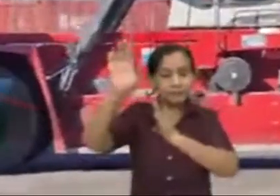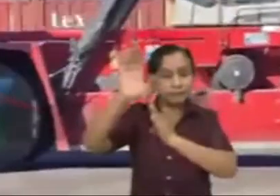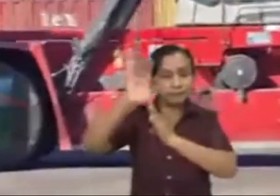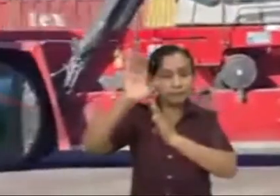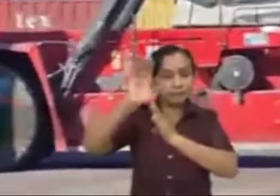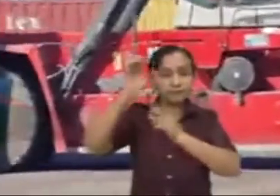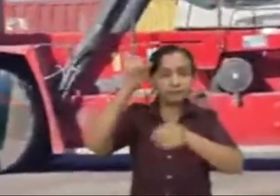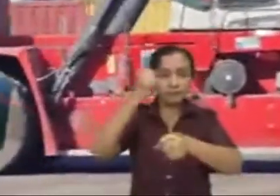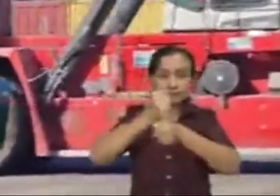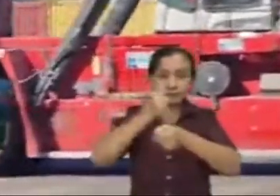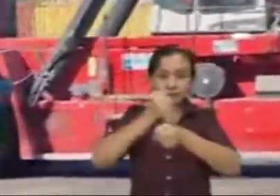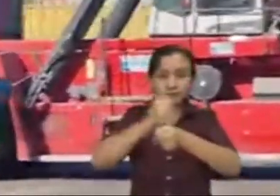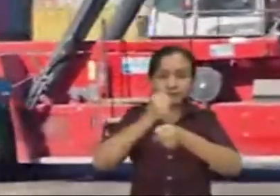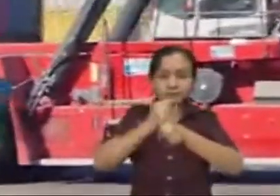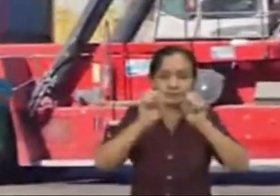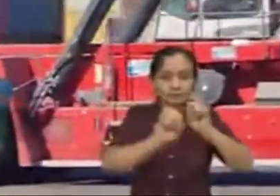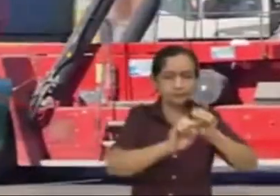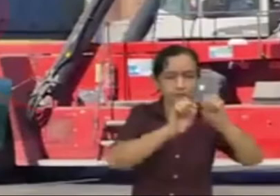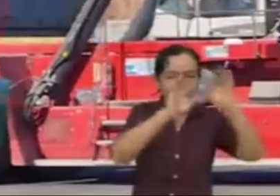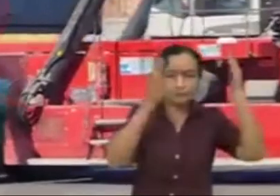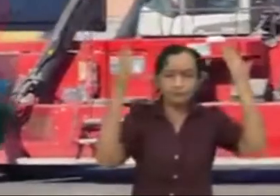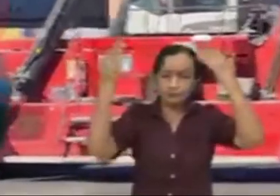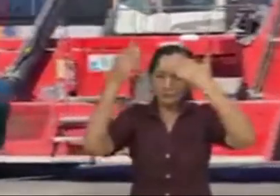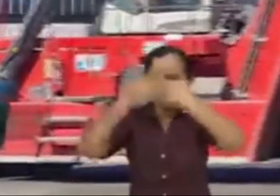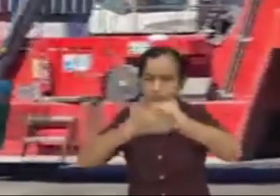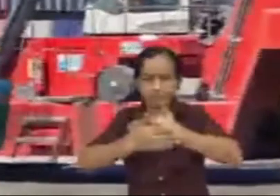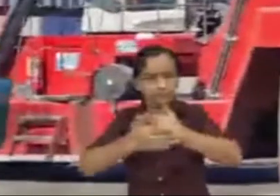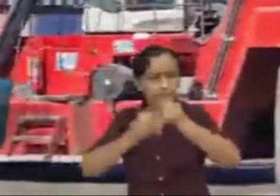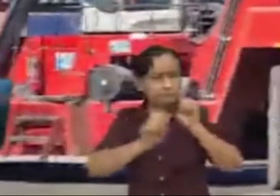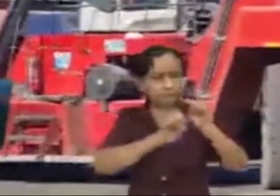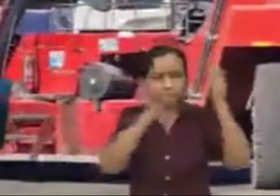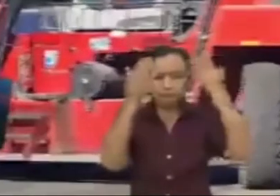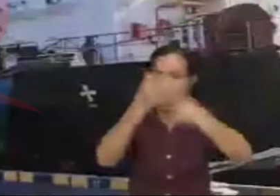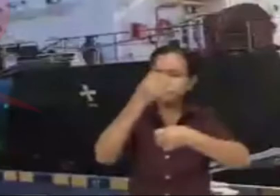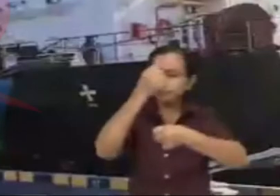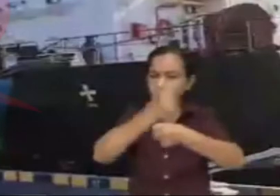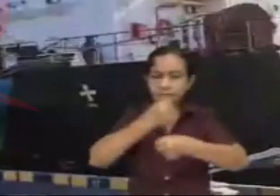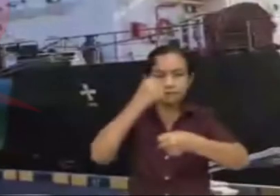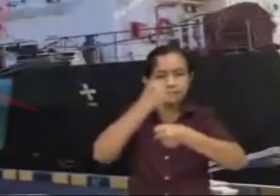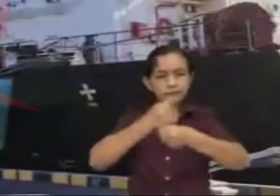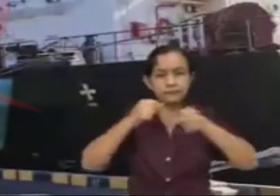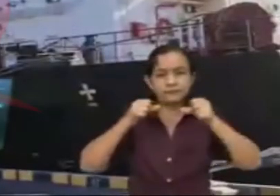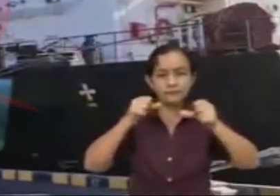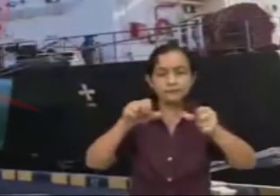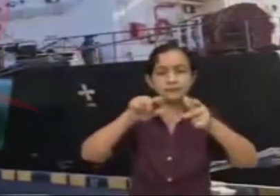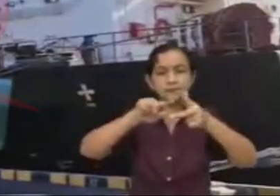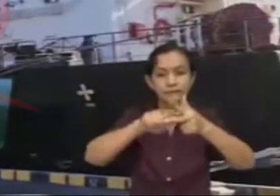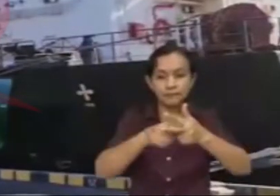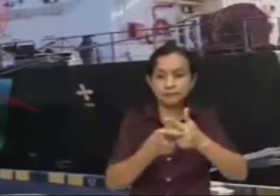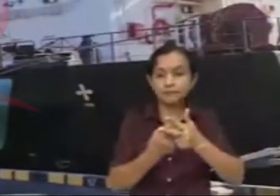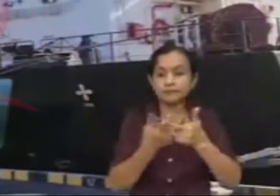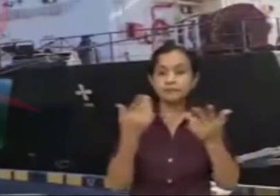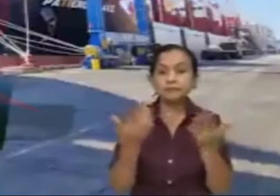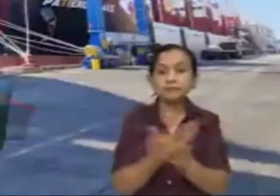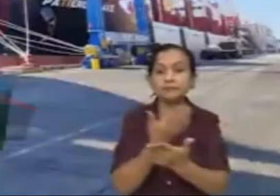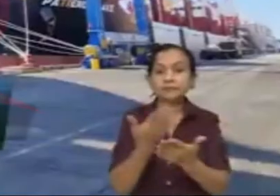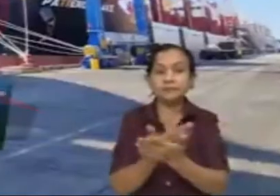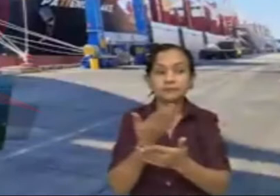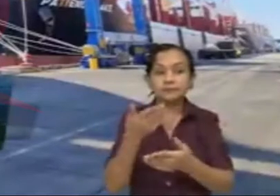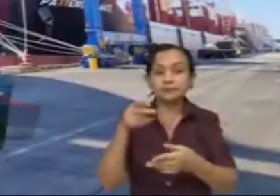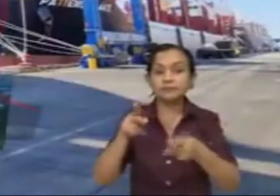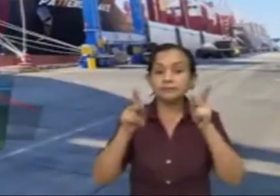cuando ya esté operando el puerto a su capacidad, nosotros vamos a triplicar esos ingresos